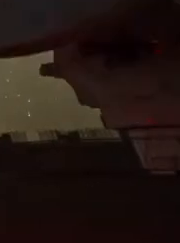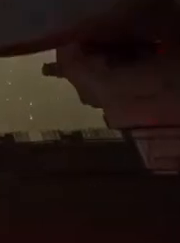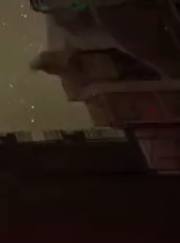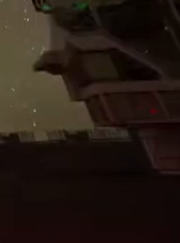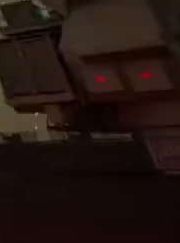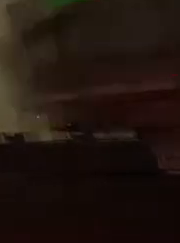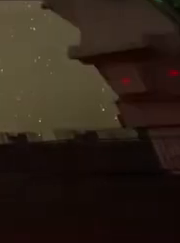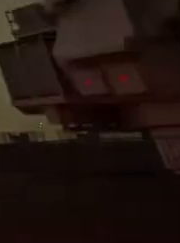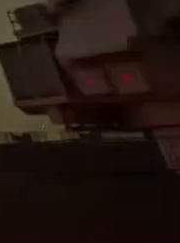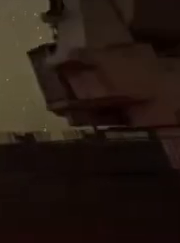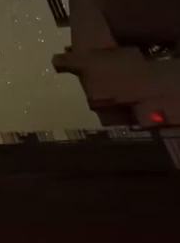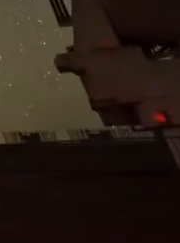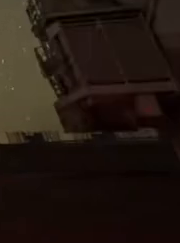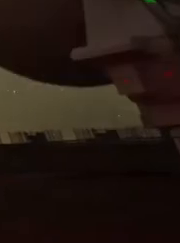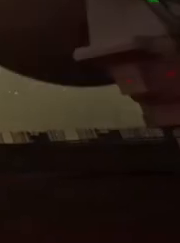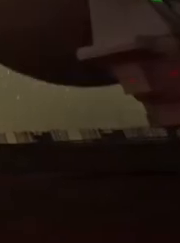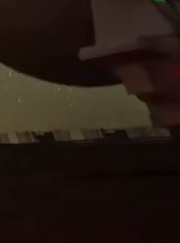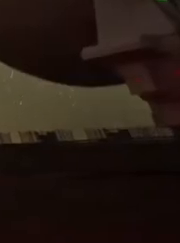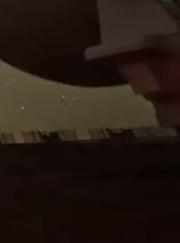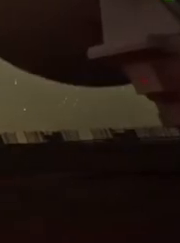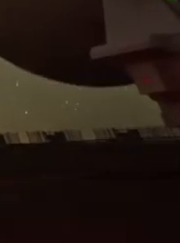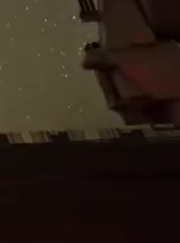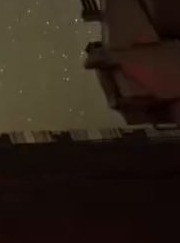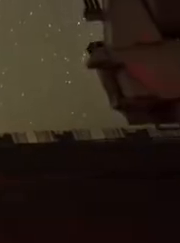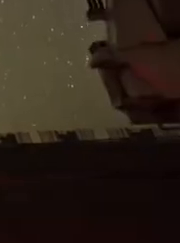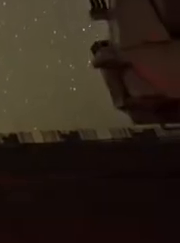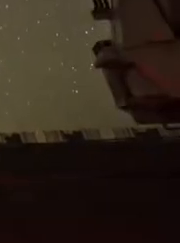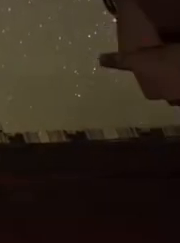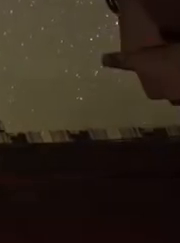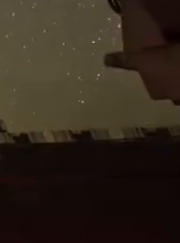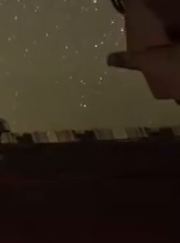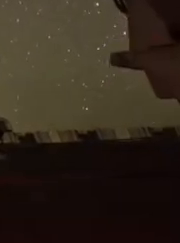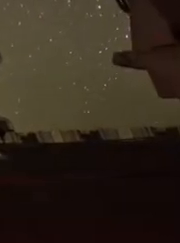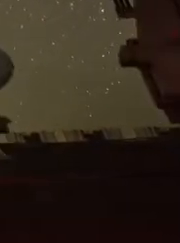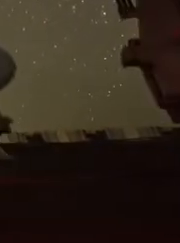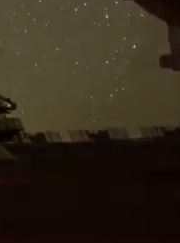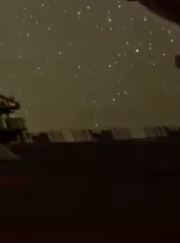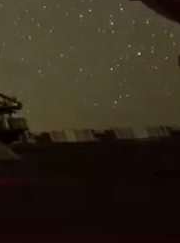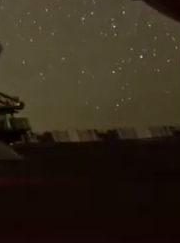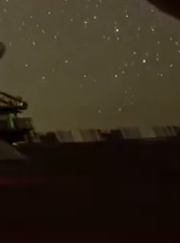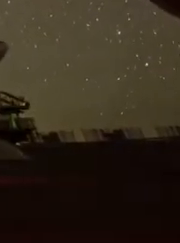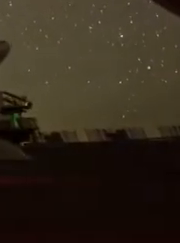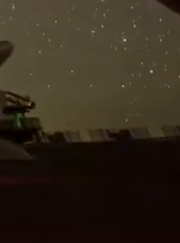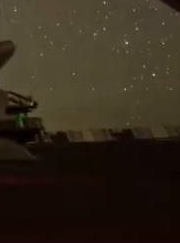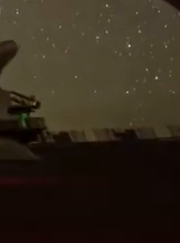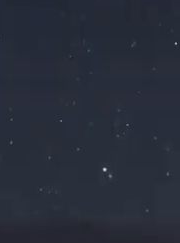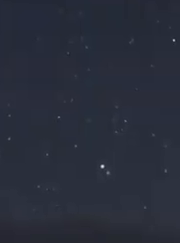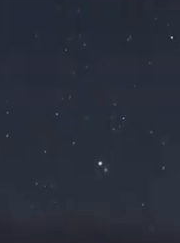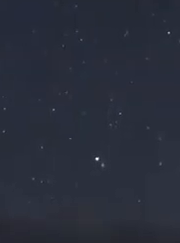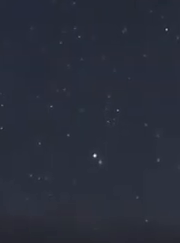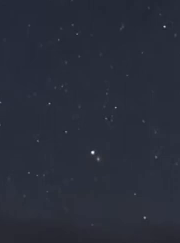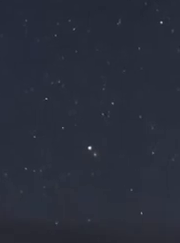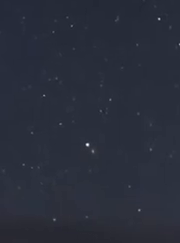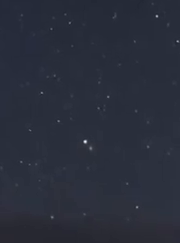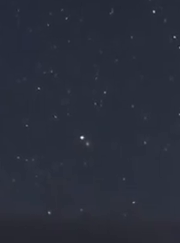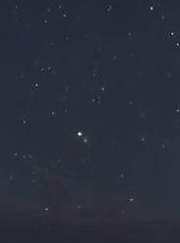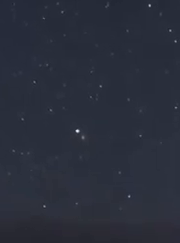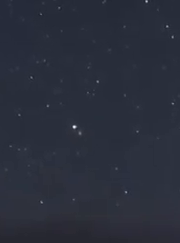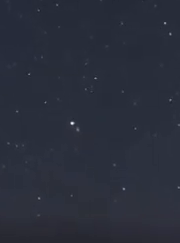Astronomy is always moving forwards and ESO's top 10 scientific discoveries are not set in stone.